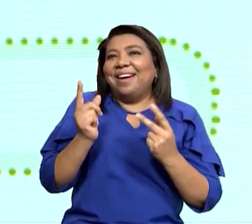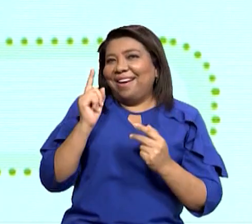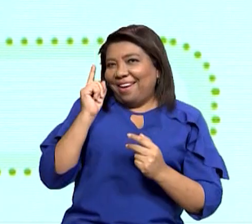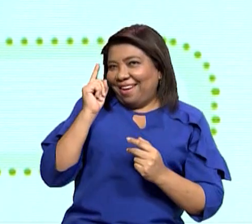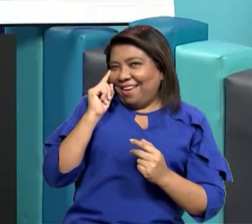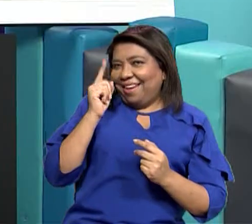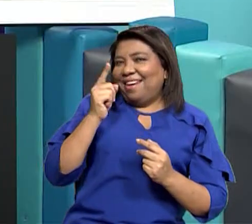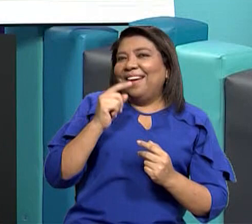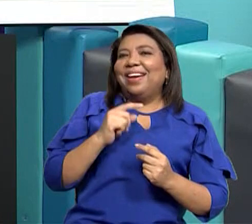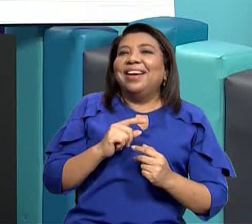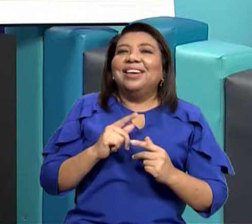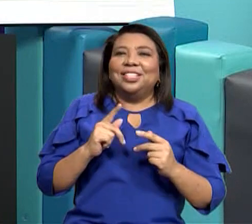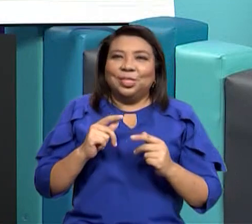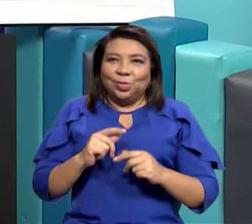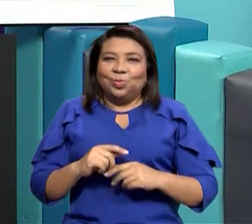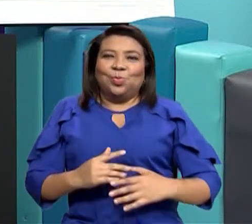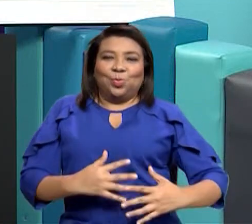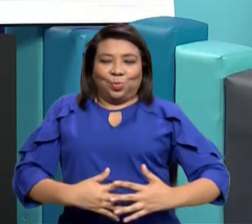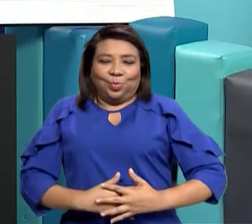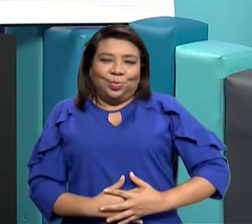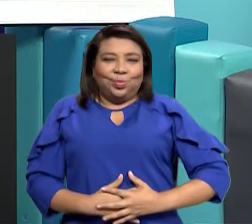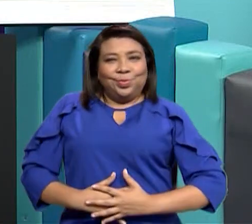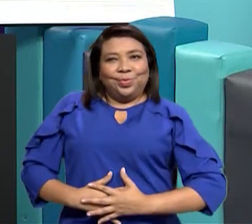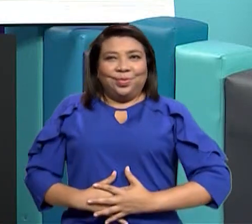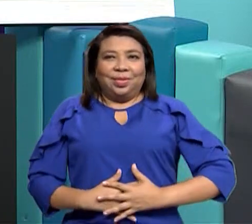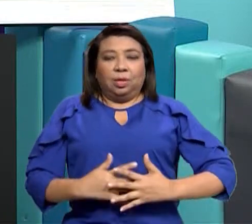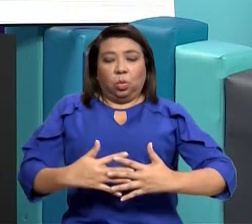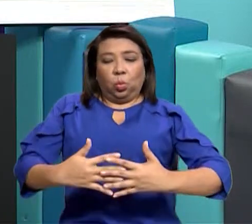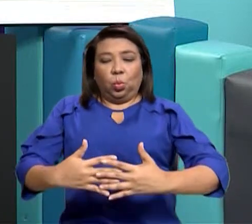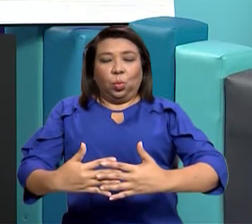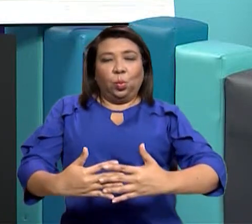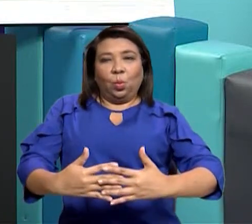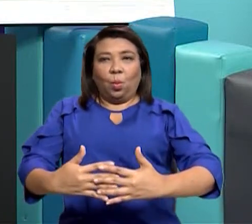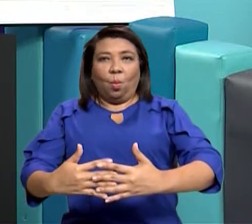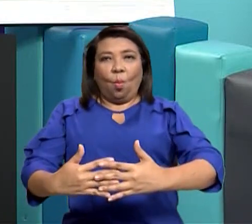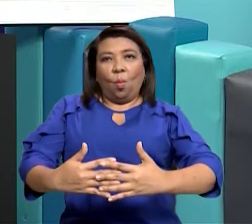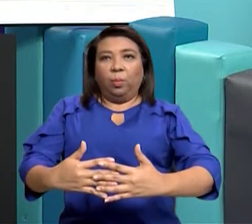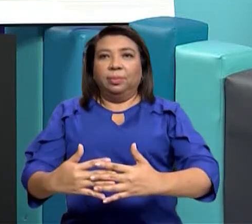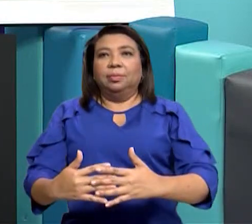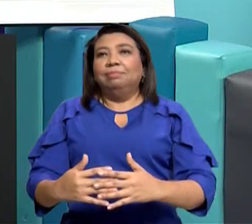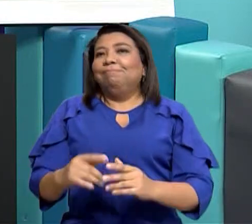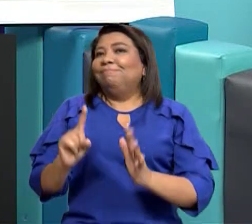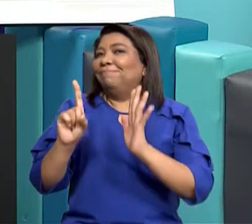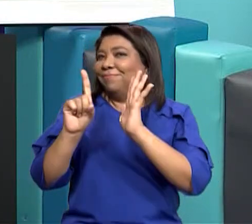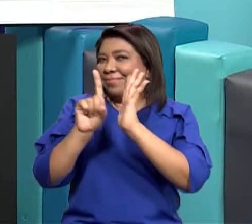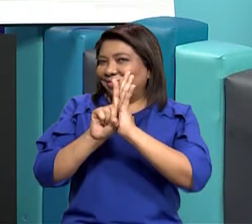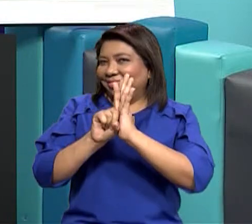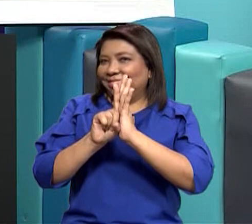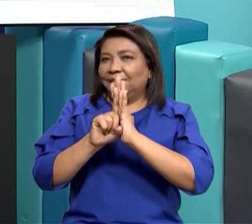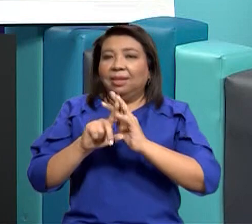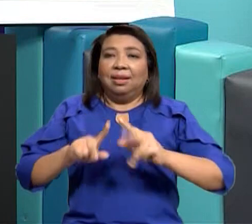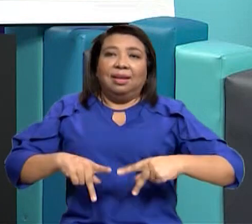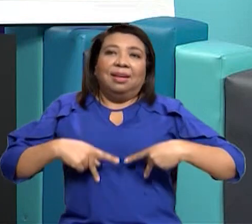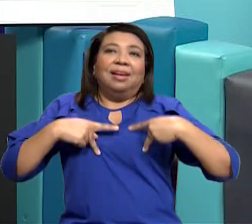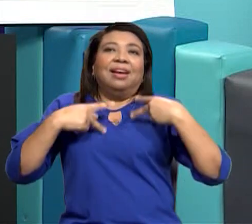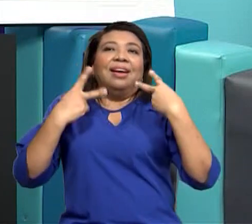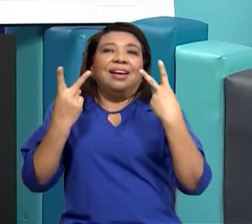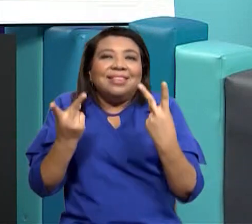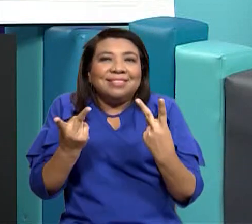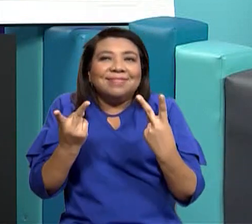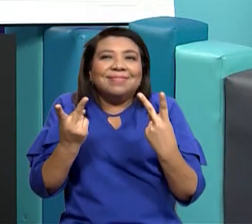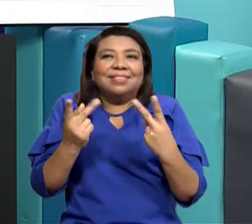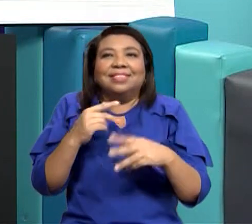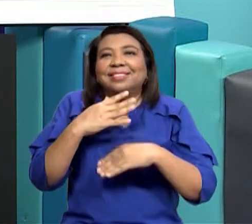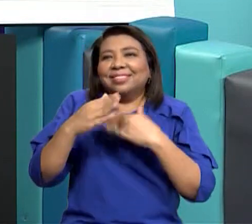derecho a la vida no ese derecho es un derecho internacional que no podemos quitarle la vida a nadie